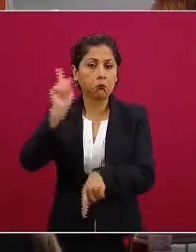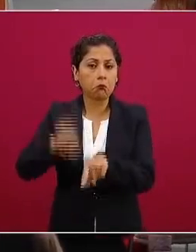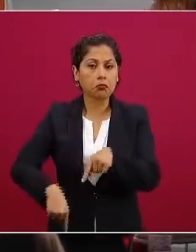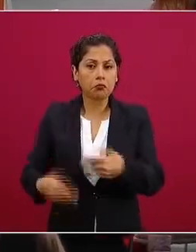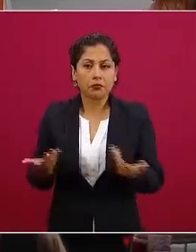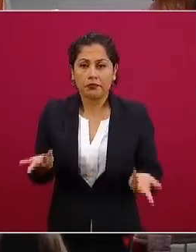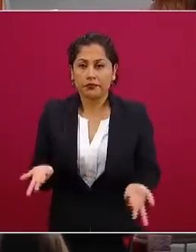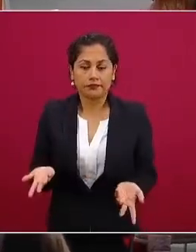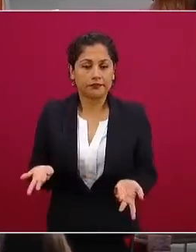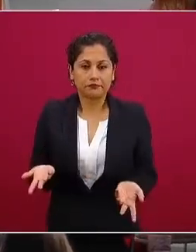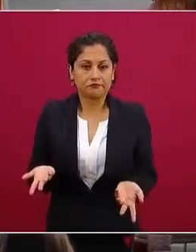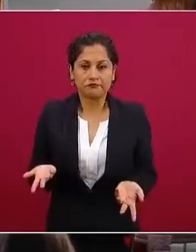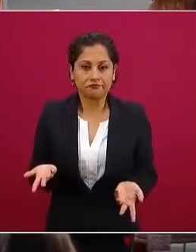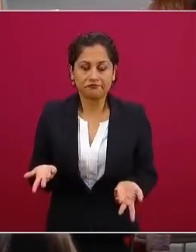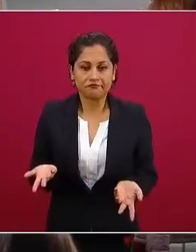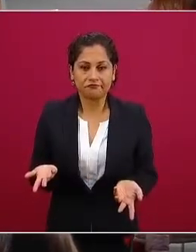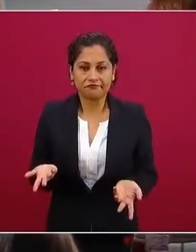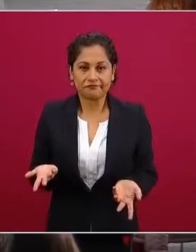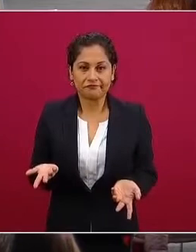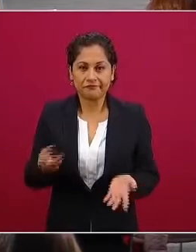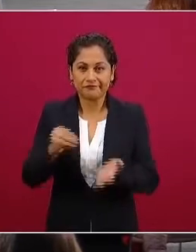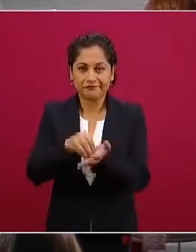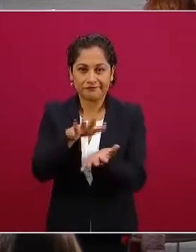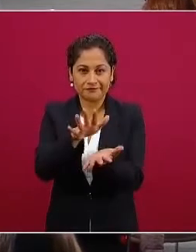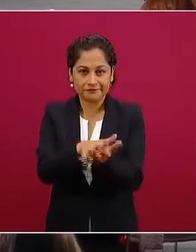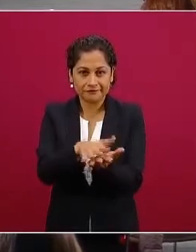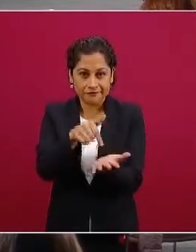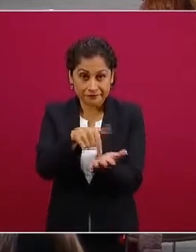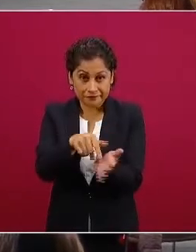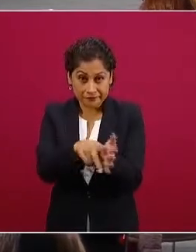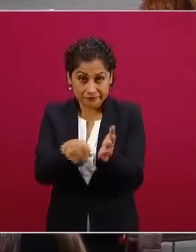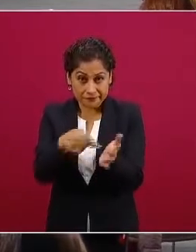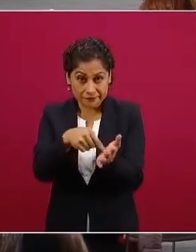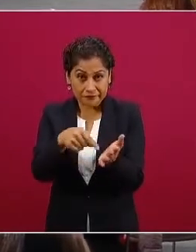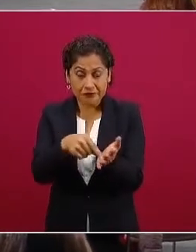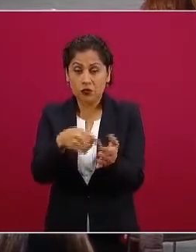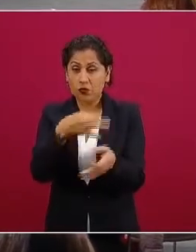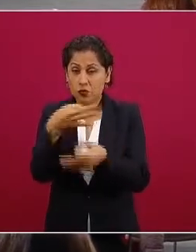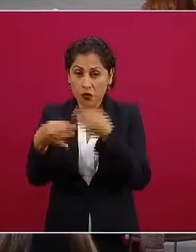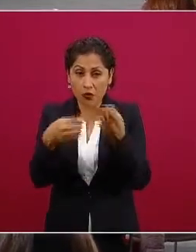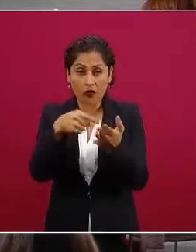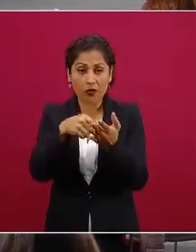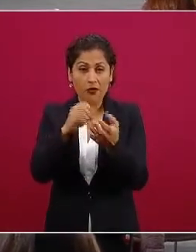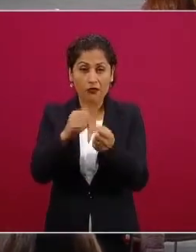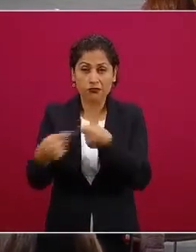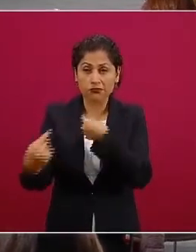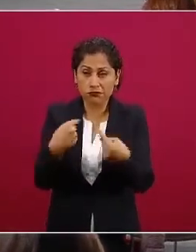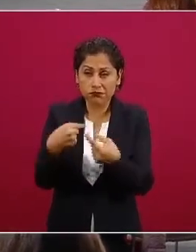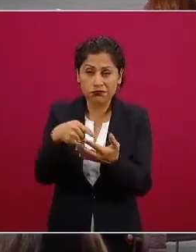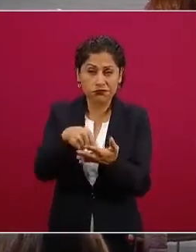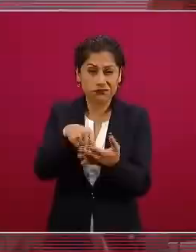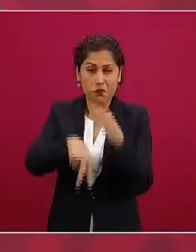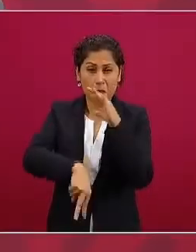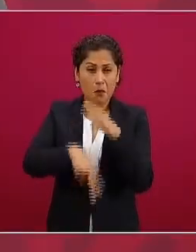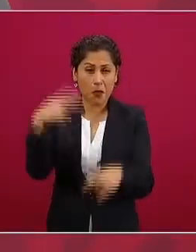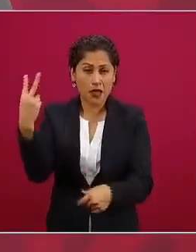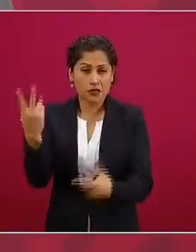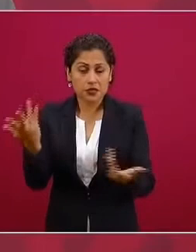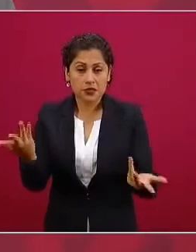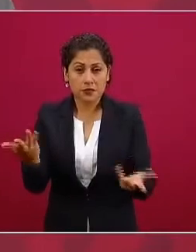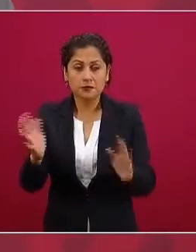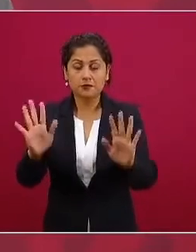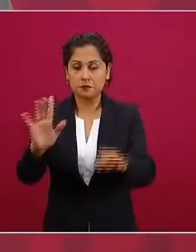no este se habla antier